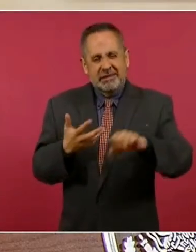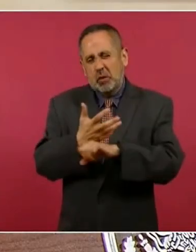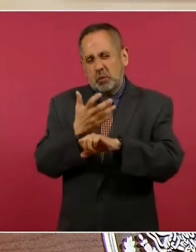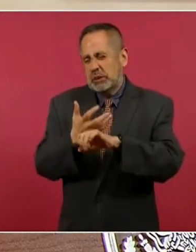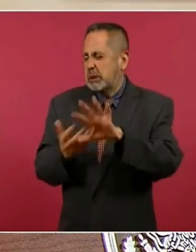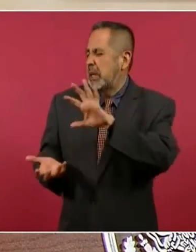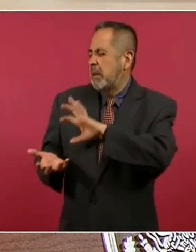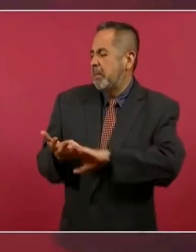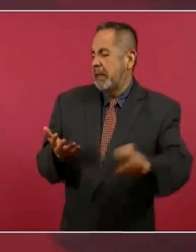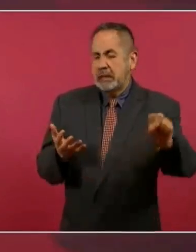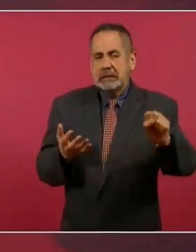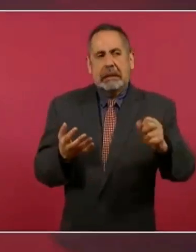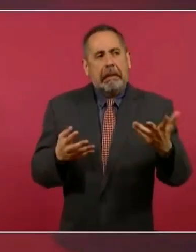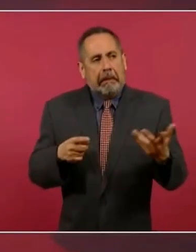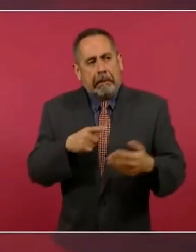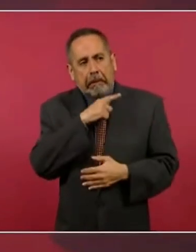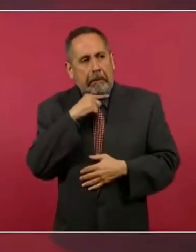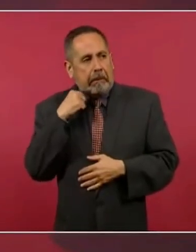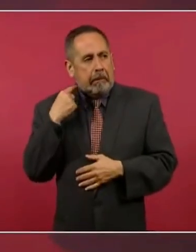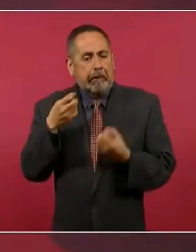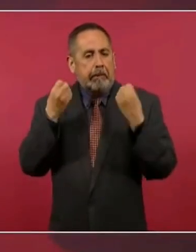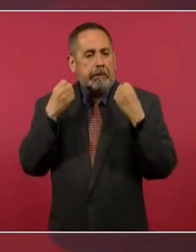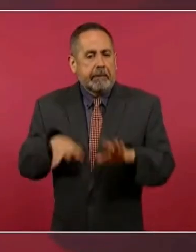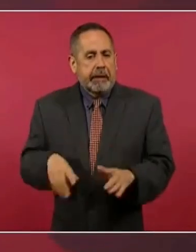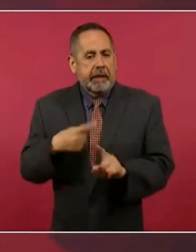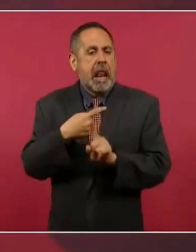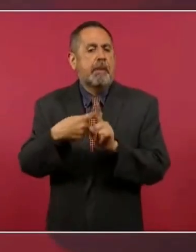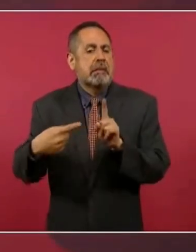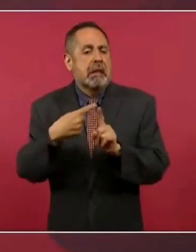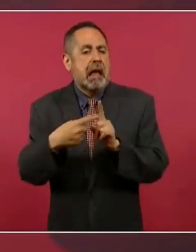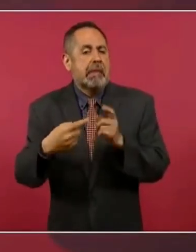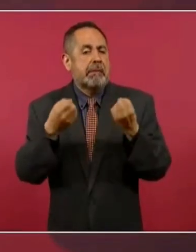y los conservadores